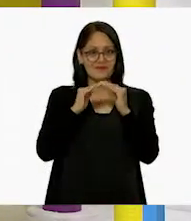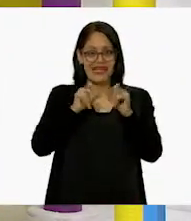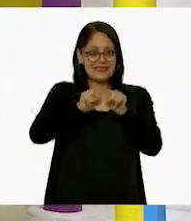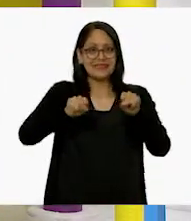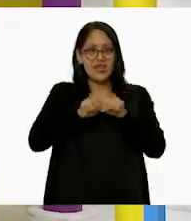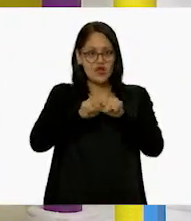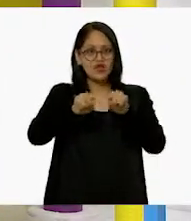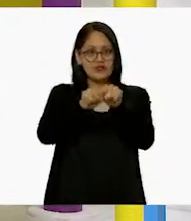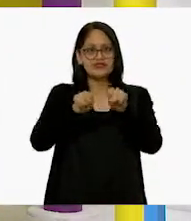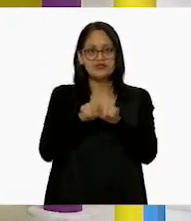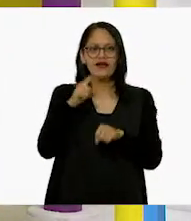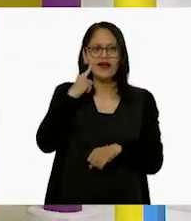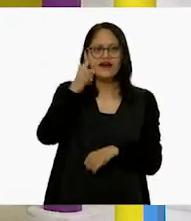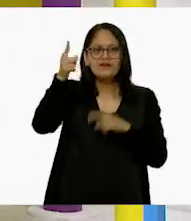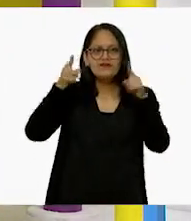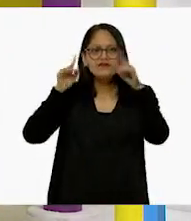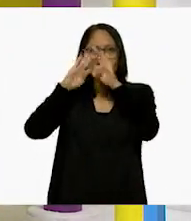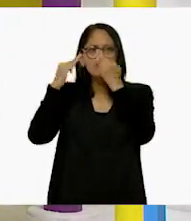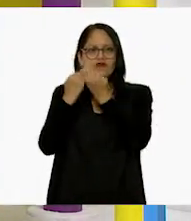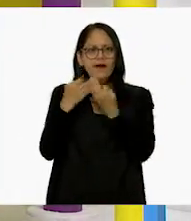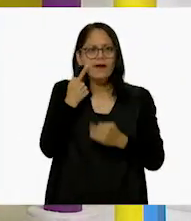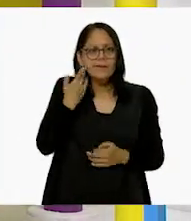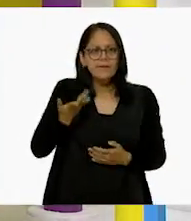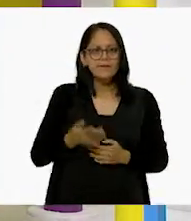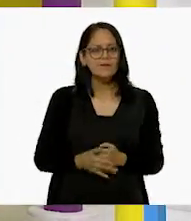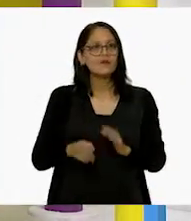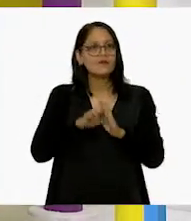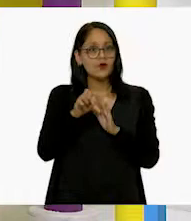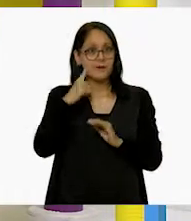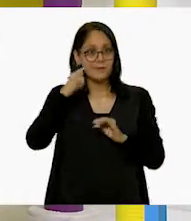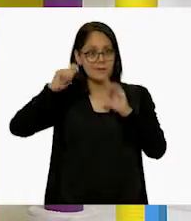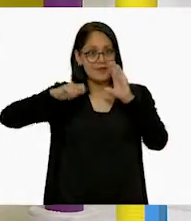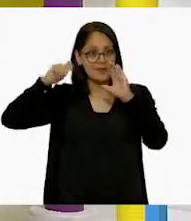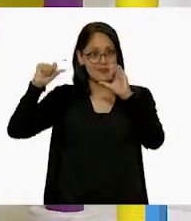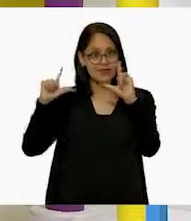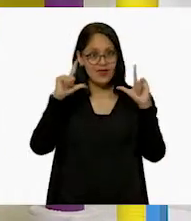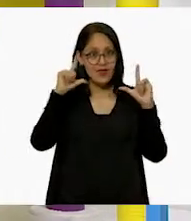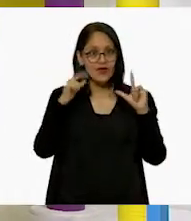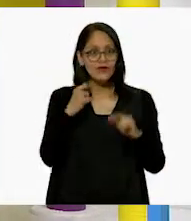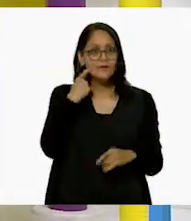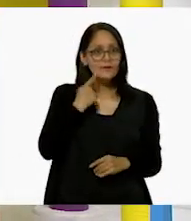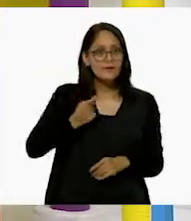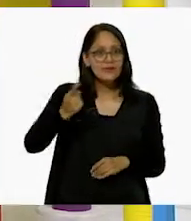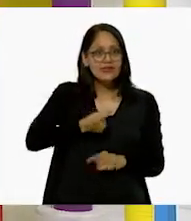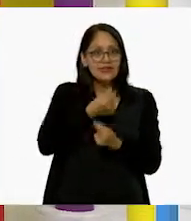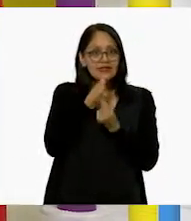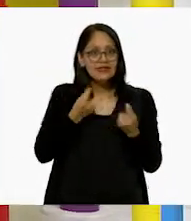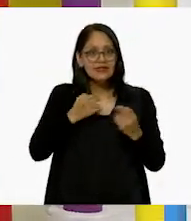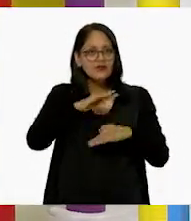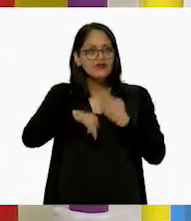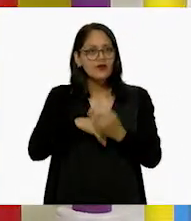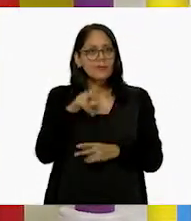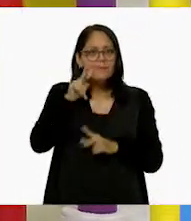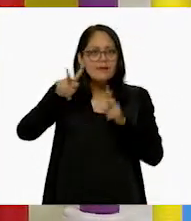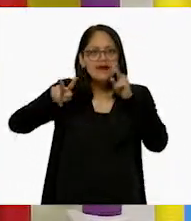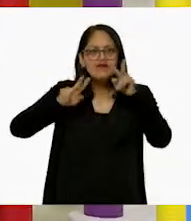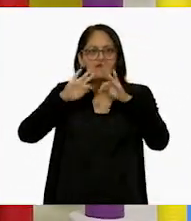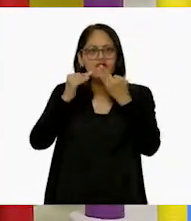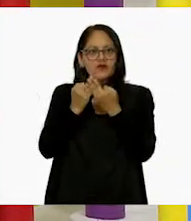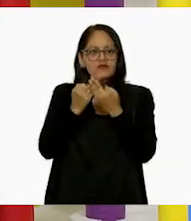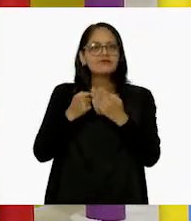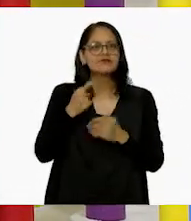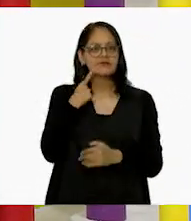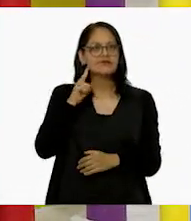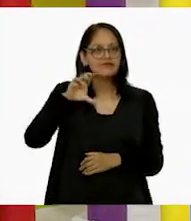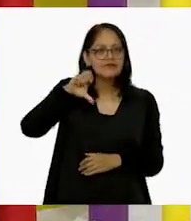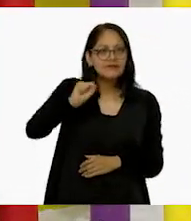varias de esas figuras. A ver, vamos a ver el video en el que las y los niños nos muestran todas las figuras geométricas que